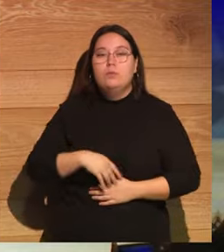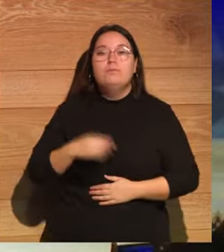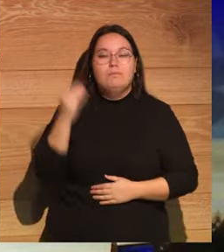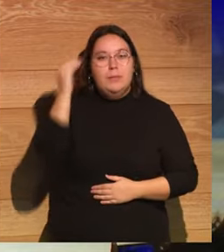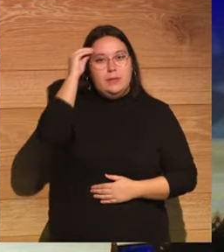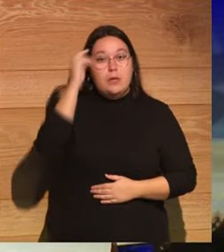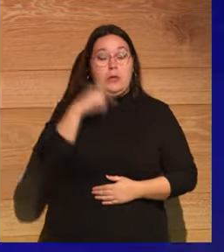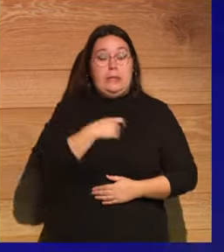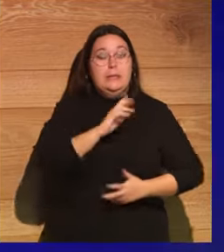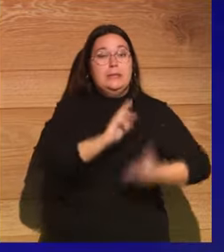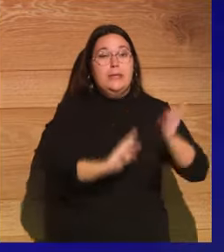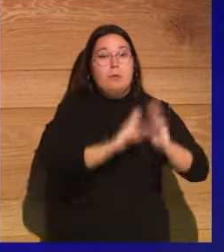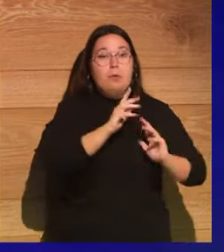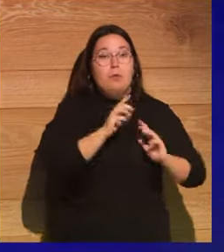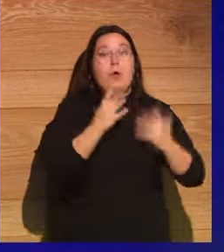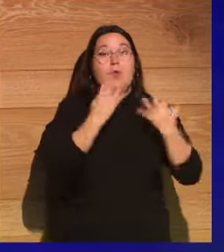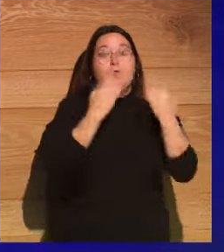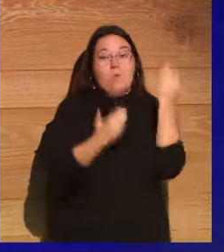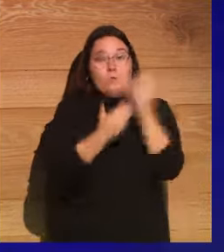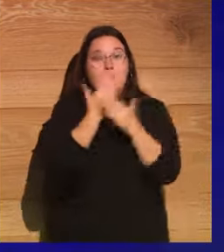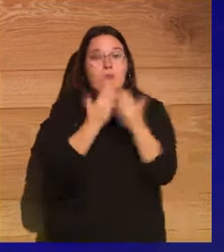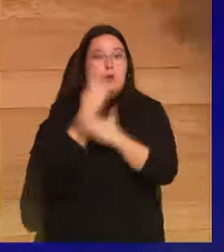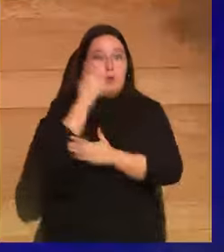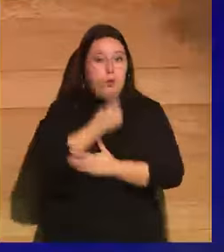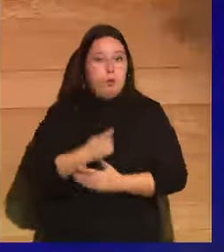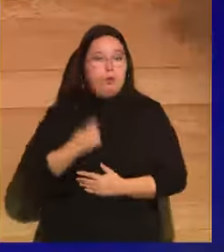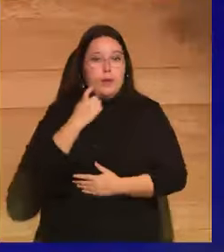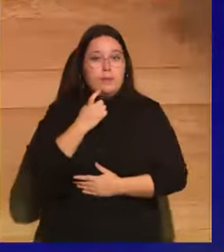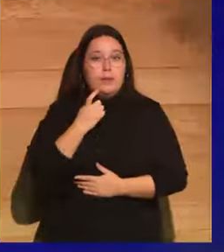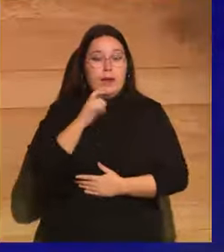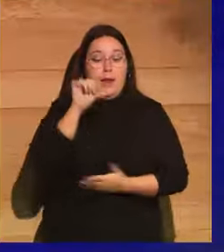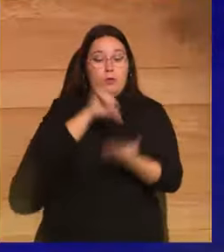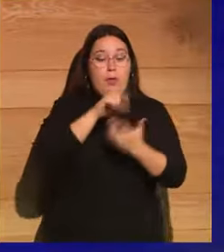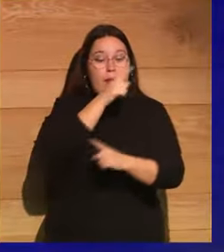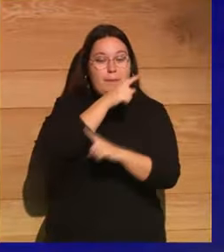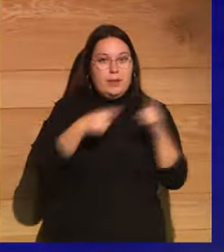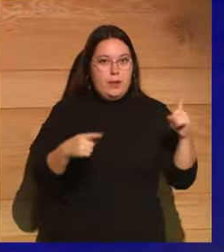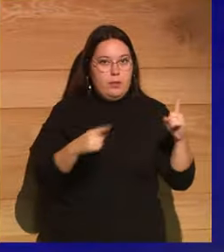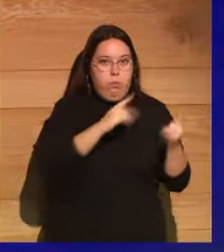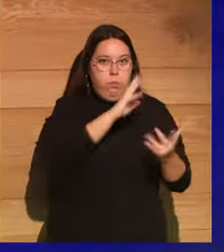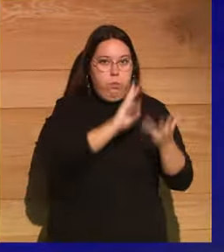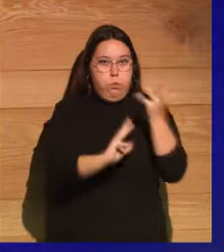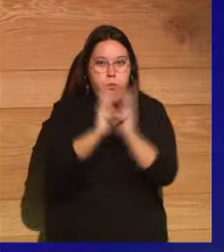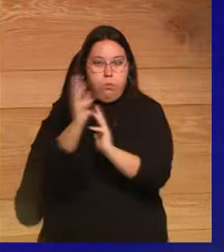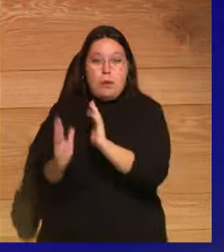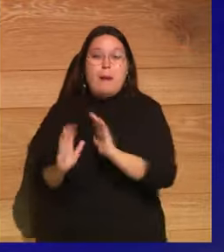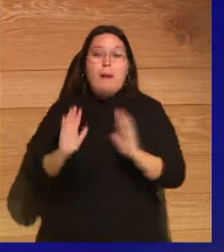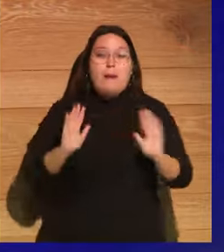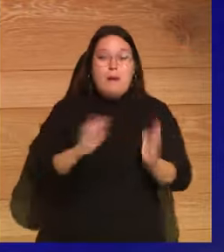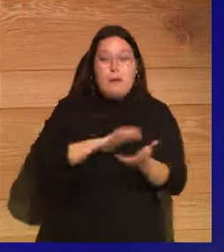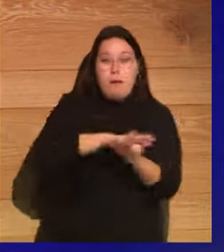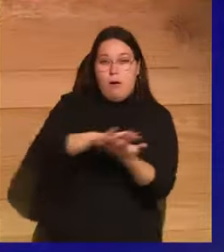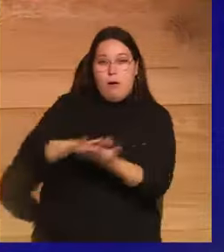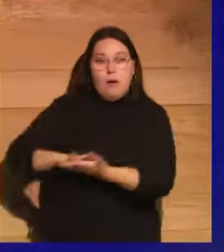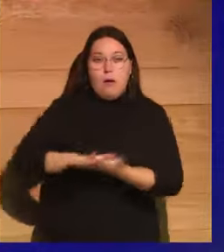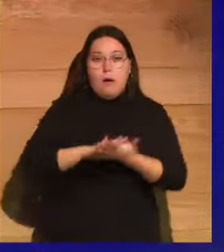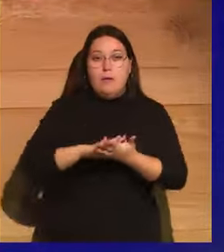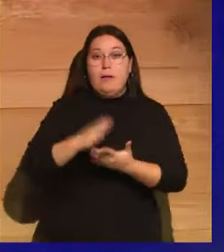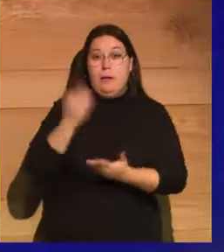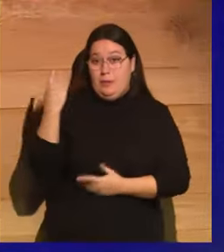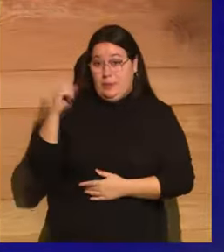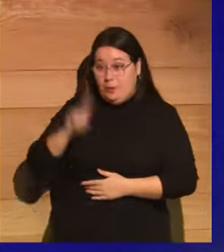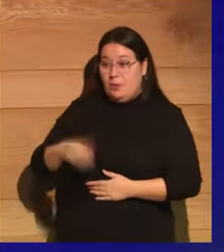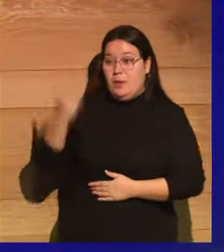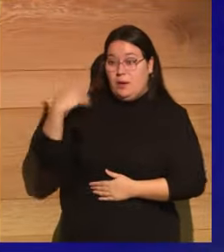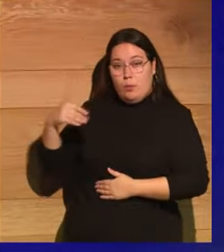pensar que sí, se quemó durante nueve días, pues más de la mitad de la ciudad. Pero esto ya había pasado otras veces y pasó